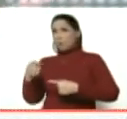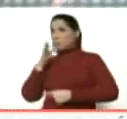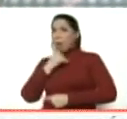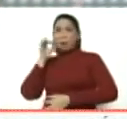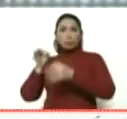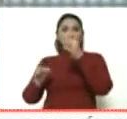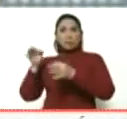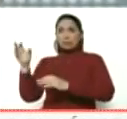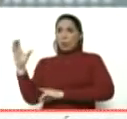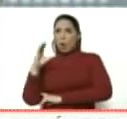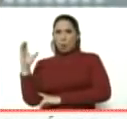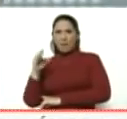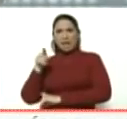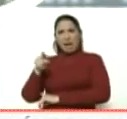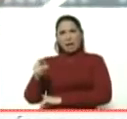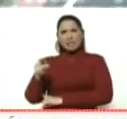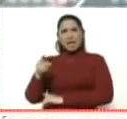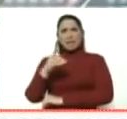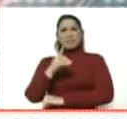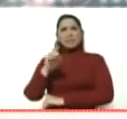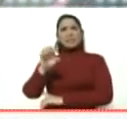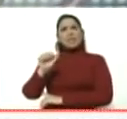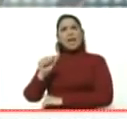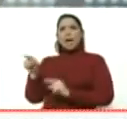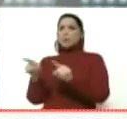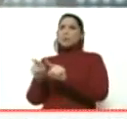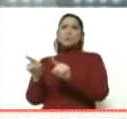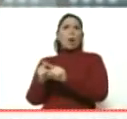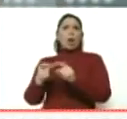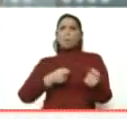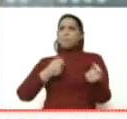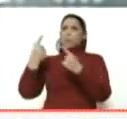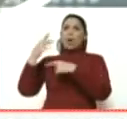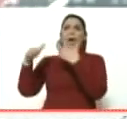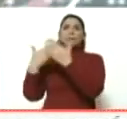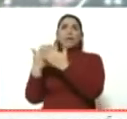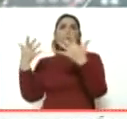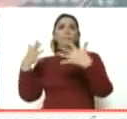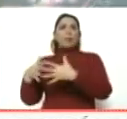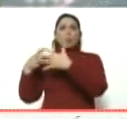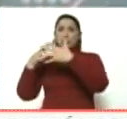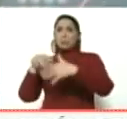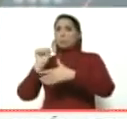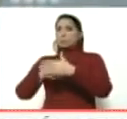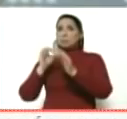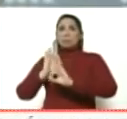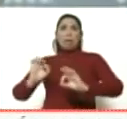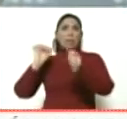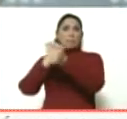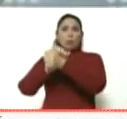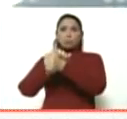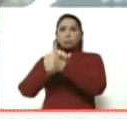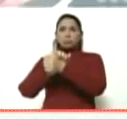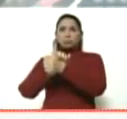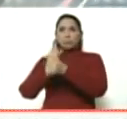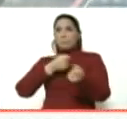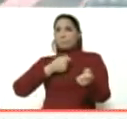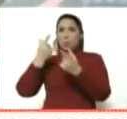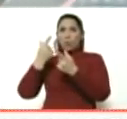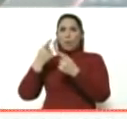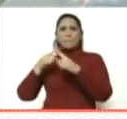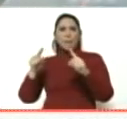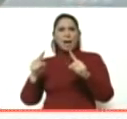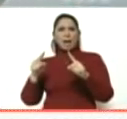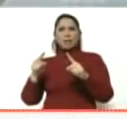sino que ahí en la DEA, como si estuvieran en Estados Unidos, la DEA lo recoge sin ni siquiera esposarlo y se lo lleva para territorio